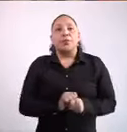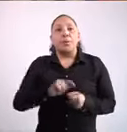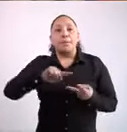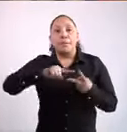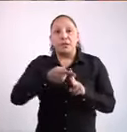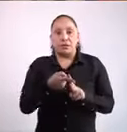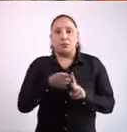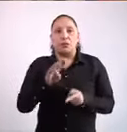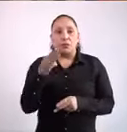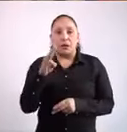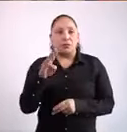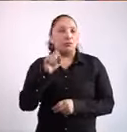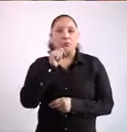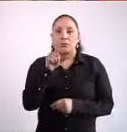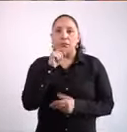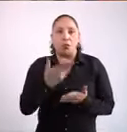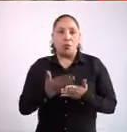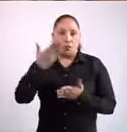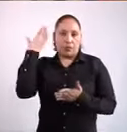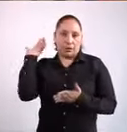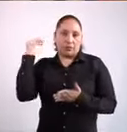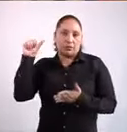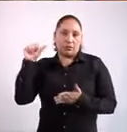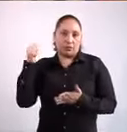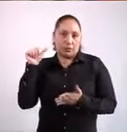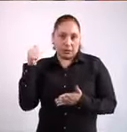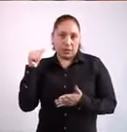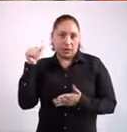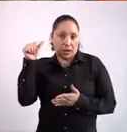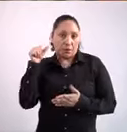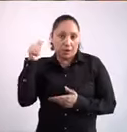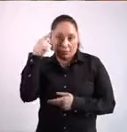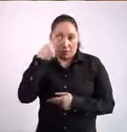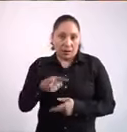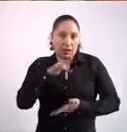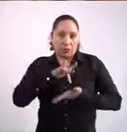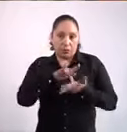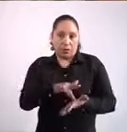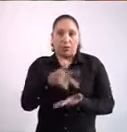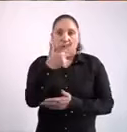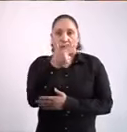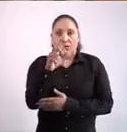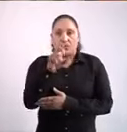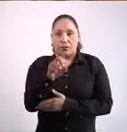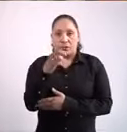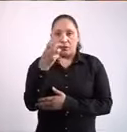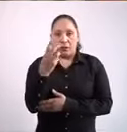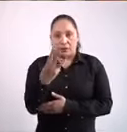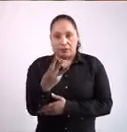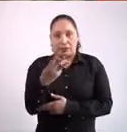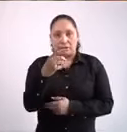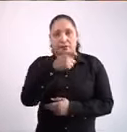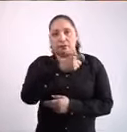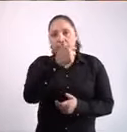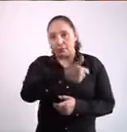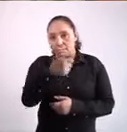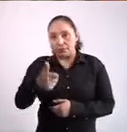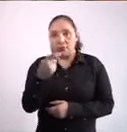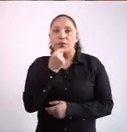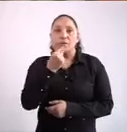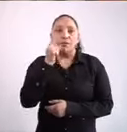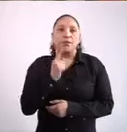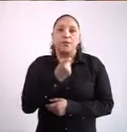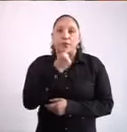daremos el mismo apoyo que dimos a principios de abril de un promedio de 833 pesos por niña o niño